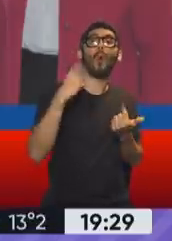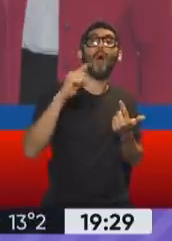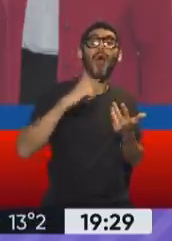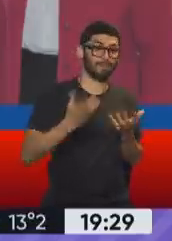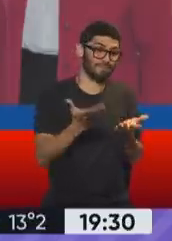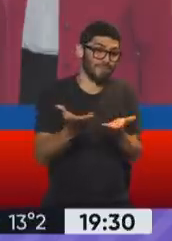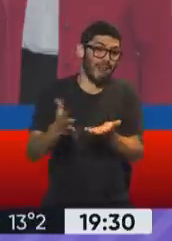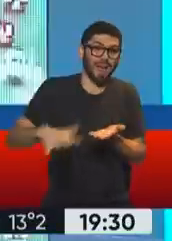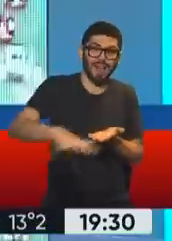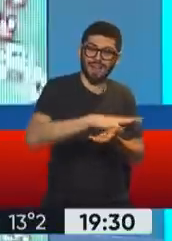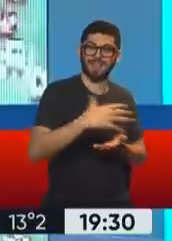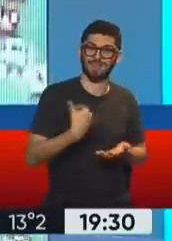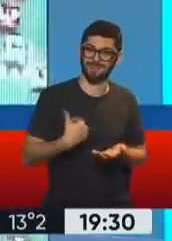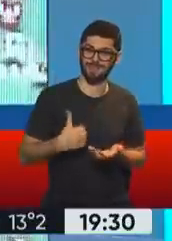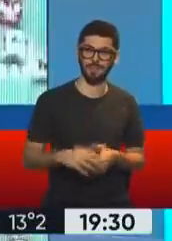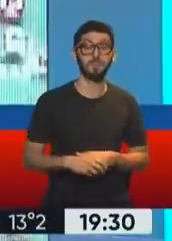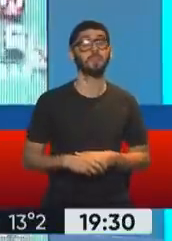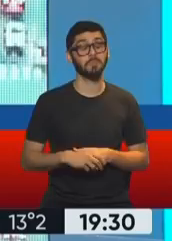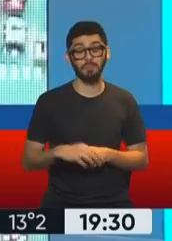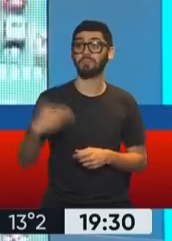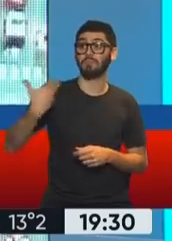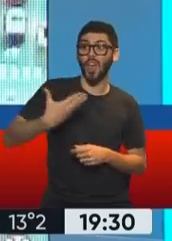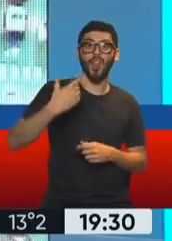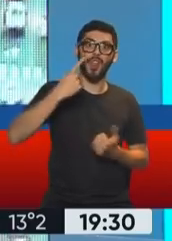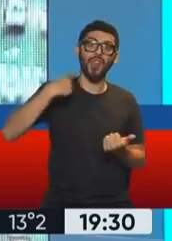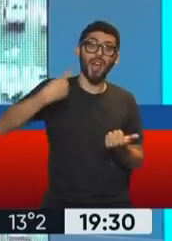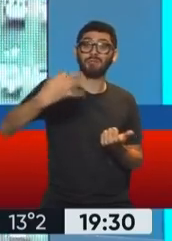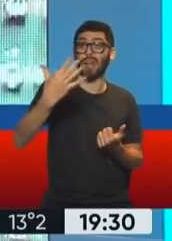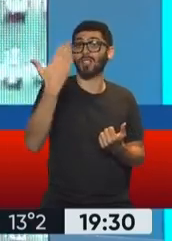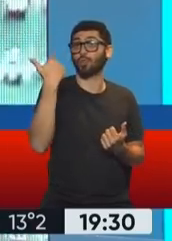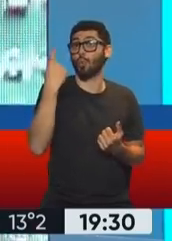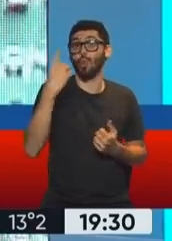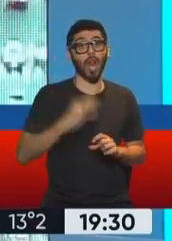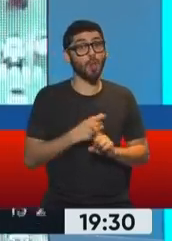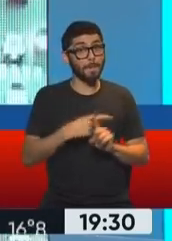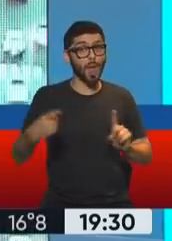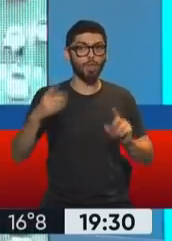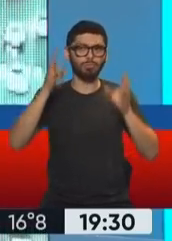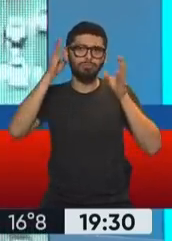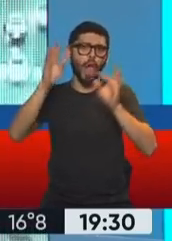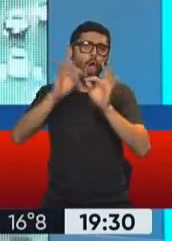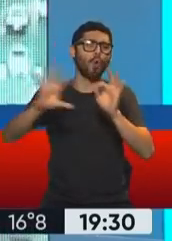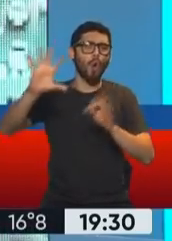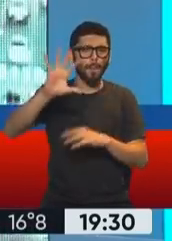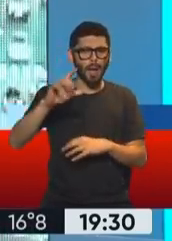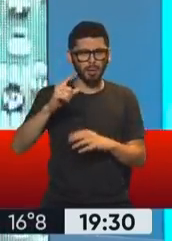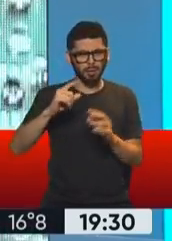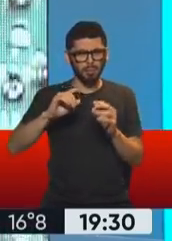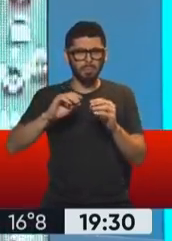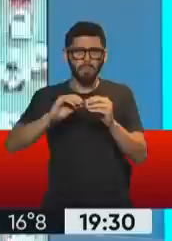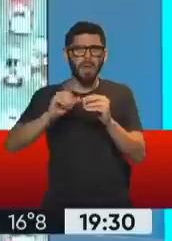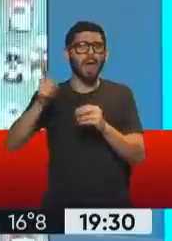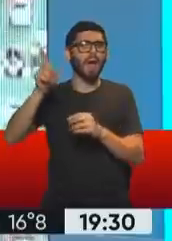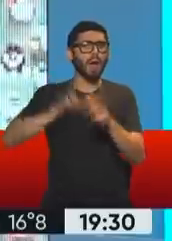acompañar a los argentinos. Tanto escuchamos hablar de Europa por estos días y desde hace más de un año y medio, ¿te encontraste con problemáticas similares que te